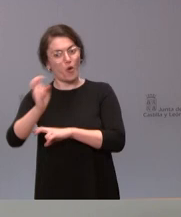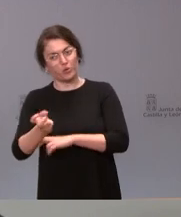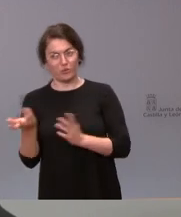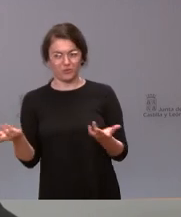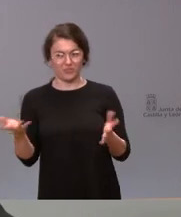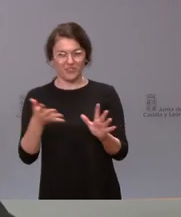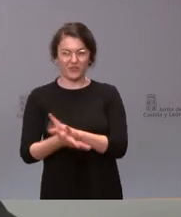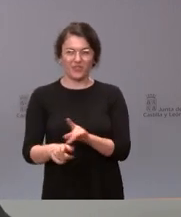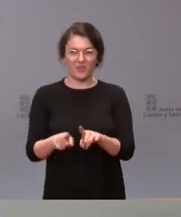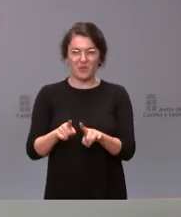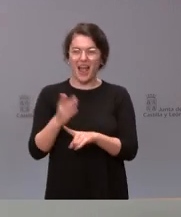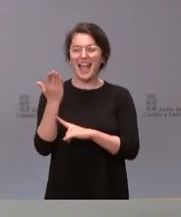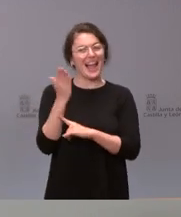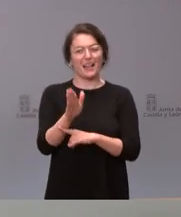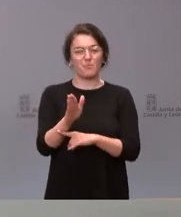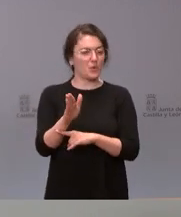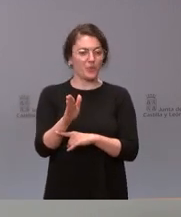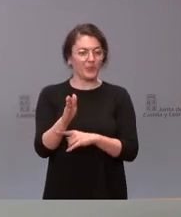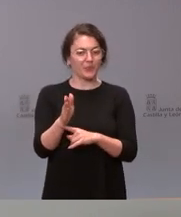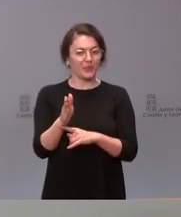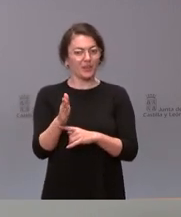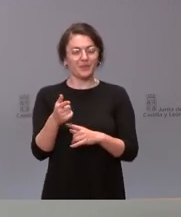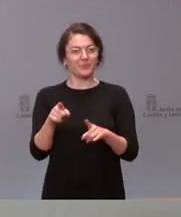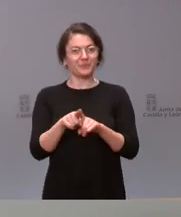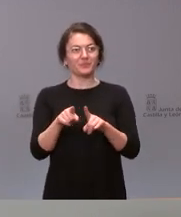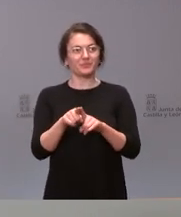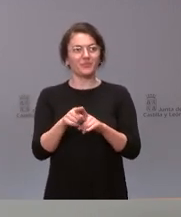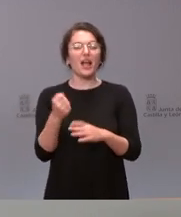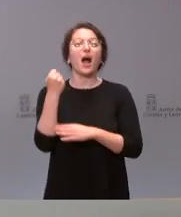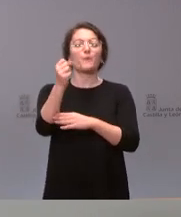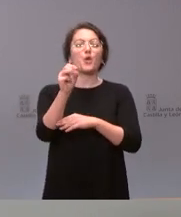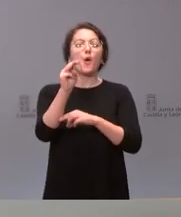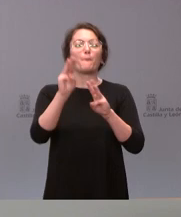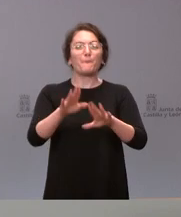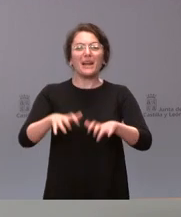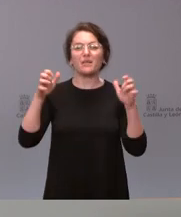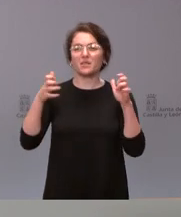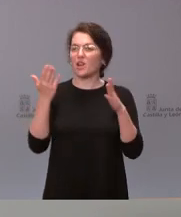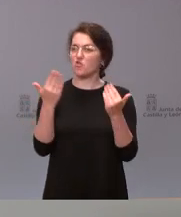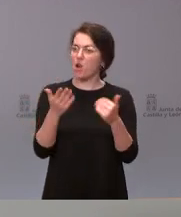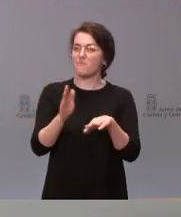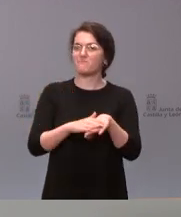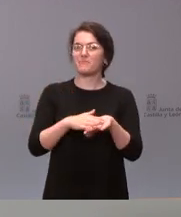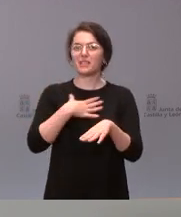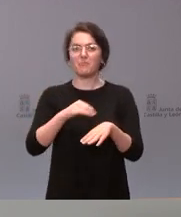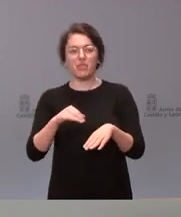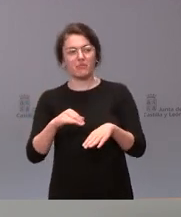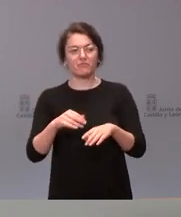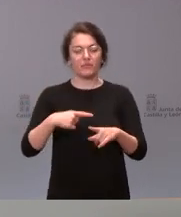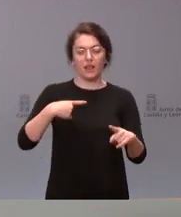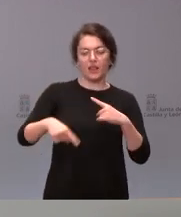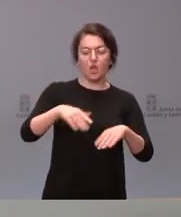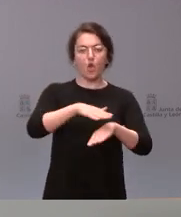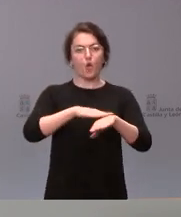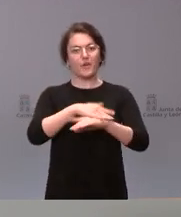que es no tener el apoyo parlamentario para poder gobernar, para hacer aquello que fuera positivo para España y de tener